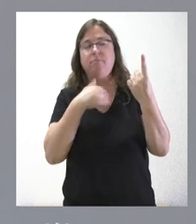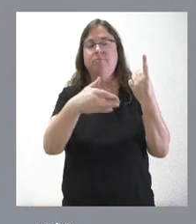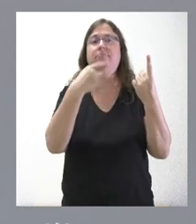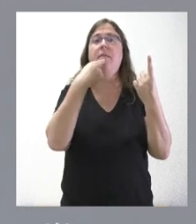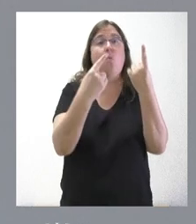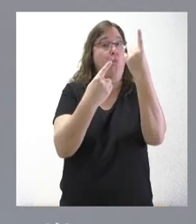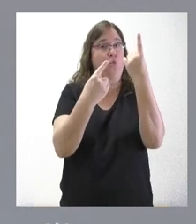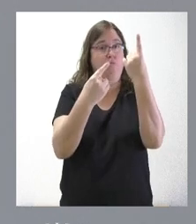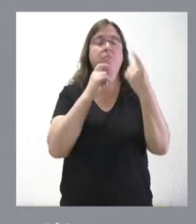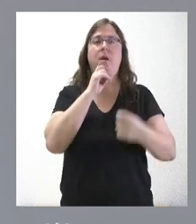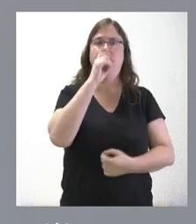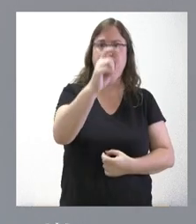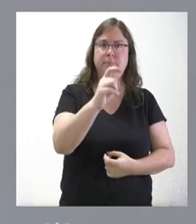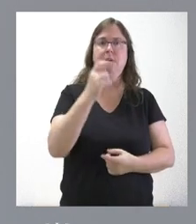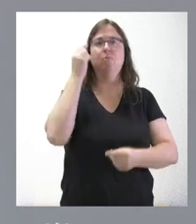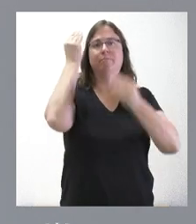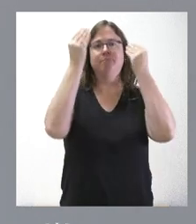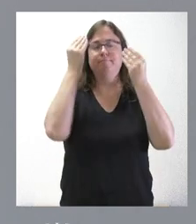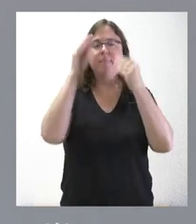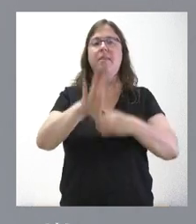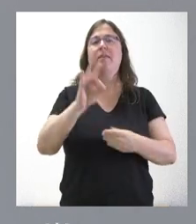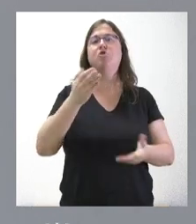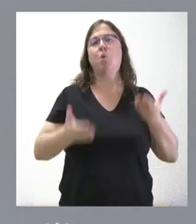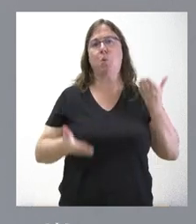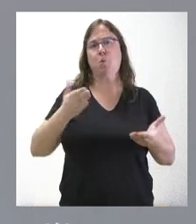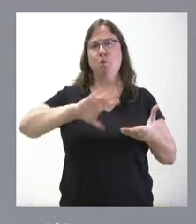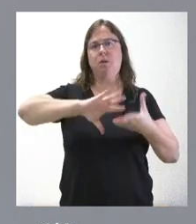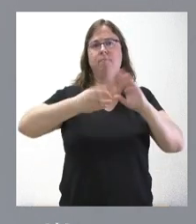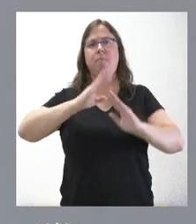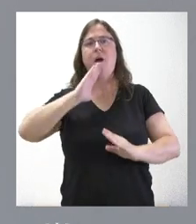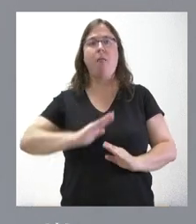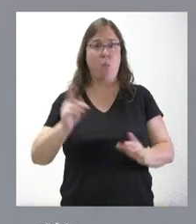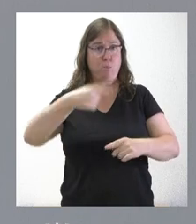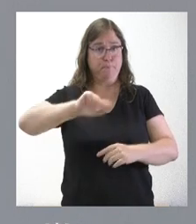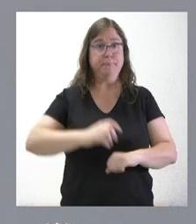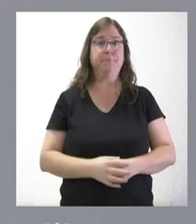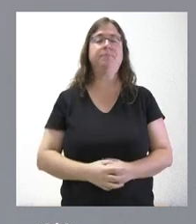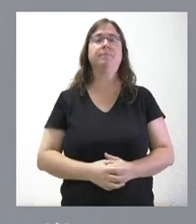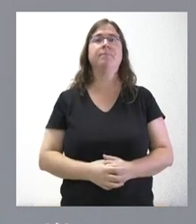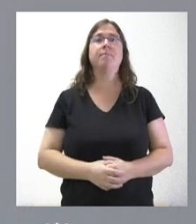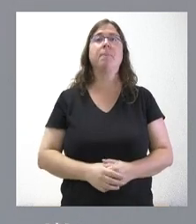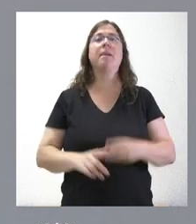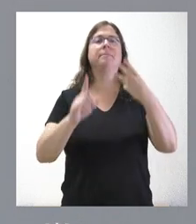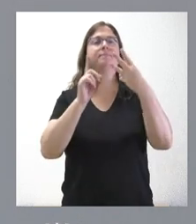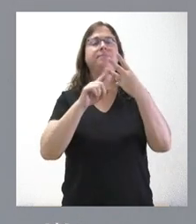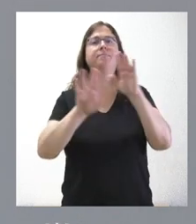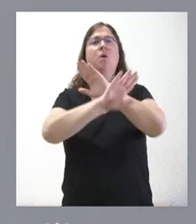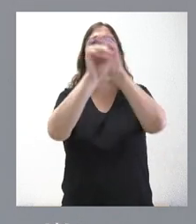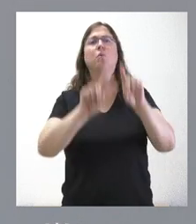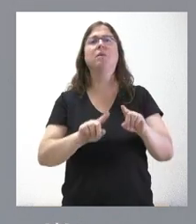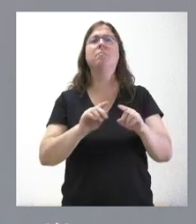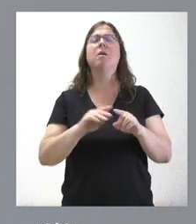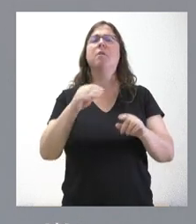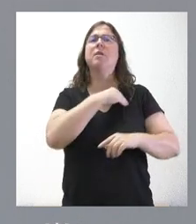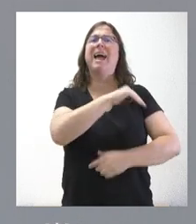solo es uno, y procuraremos tomar la decisión más justa y más adecuada y más beneficiosa para todos. Y el último tema era la escuela de